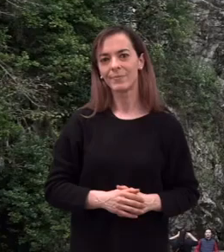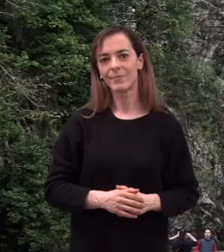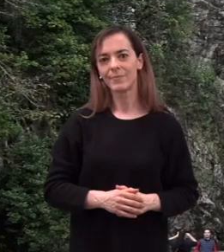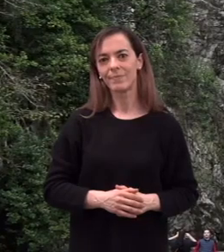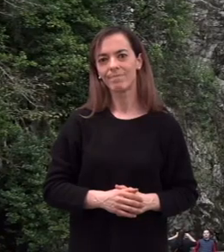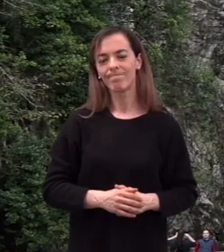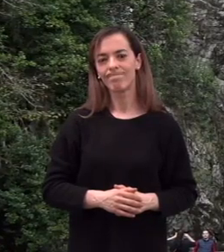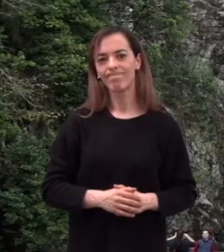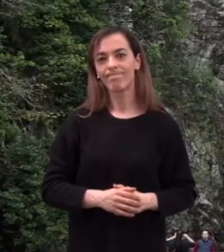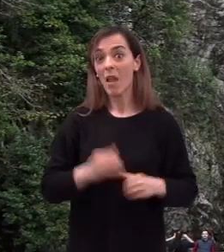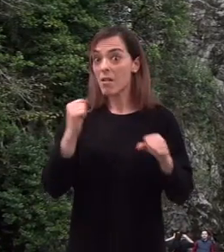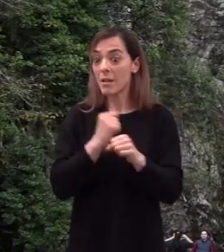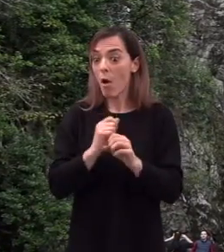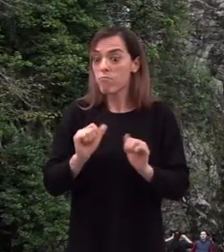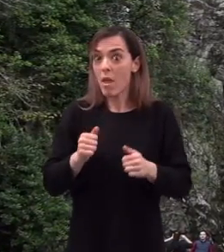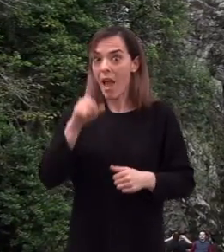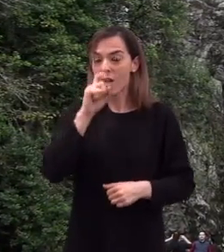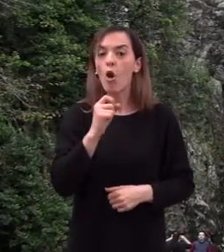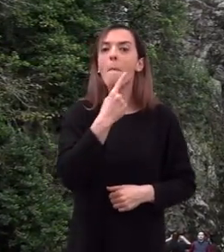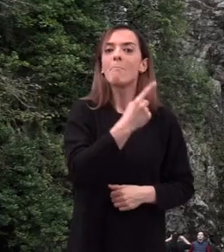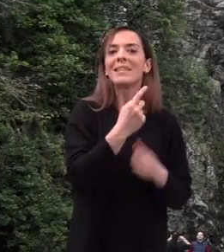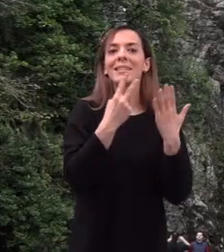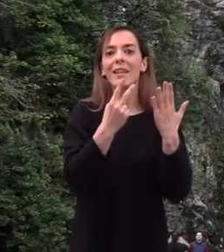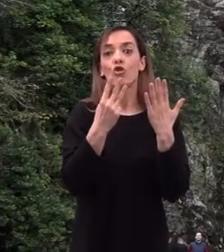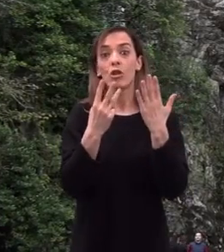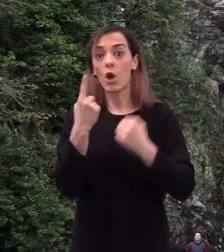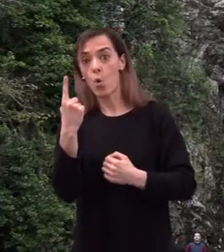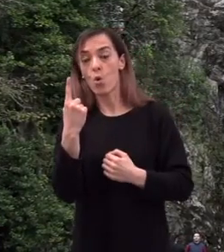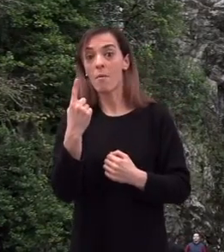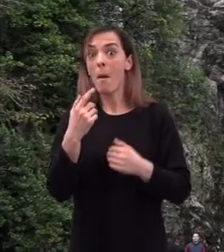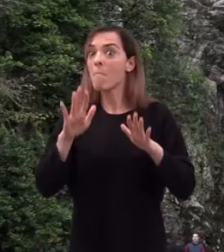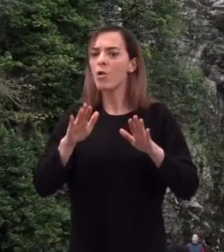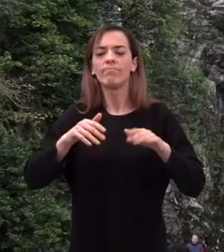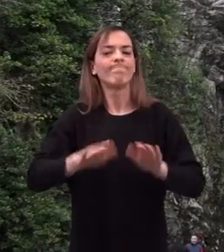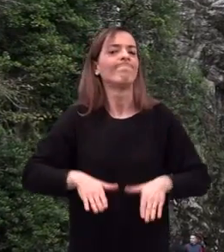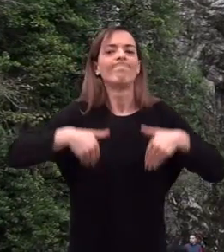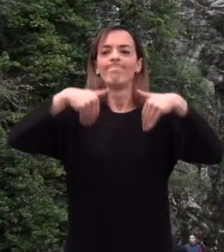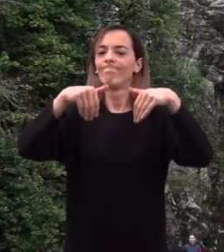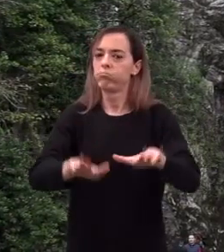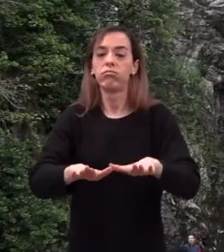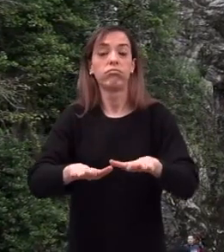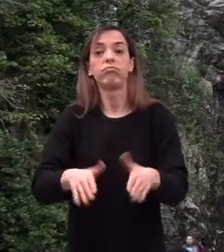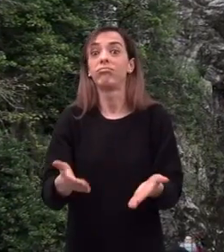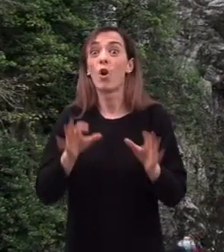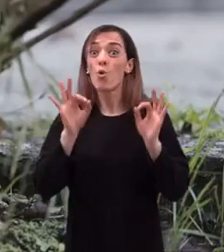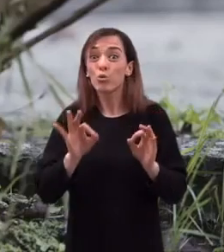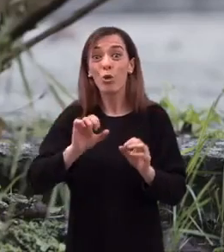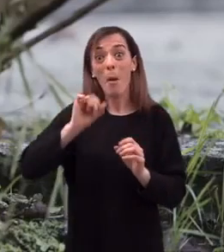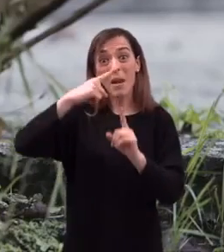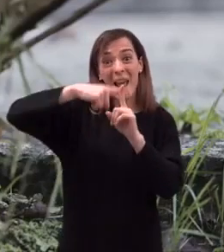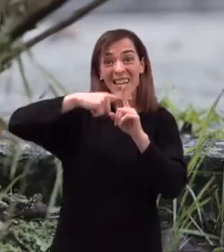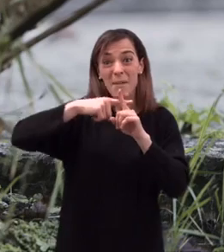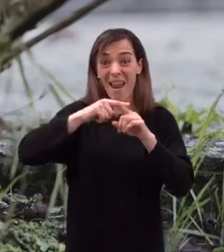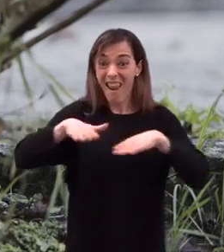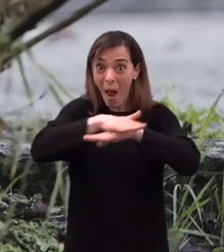Los trabajos se iniciaron en 1781, pero fueron suspendidos cuando tan solo se había concluido el